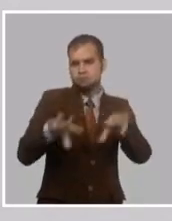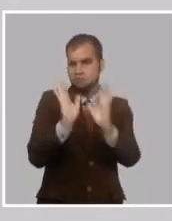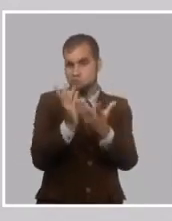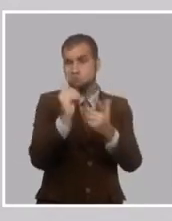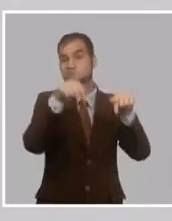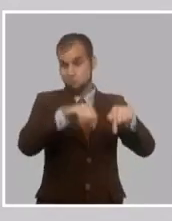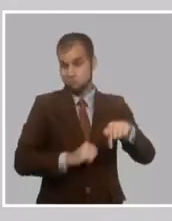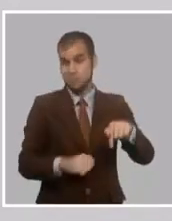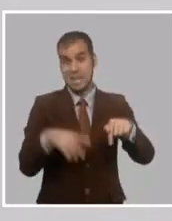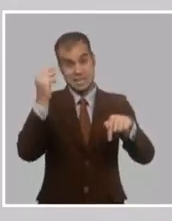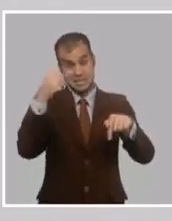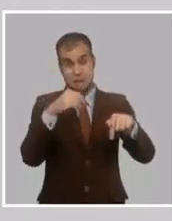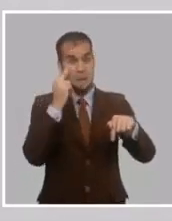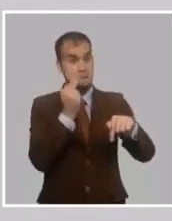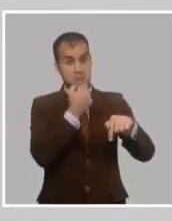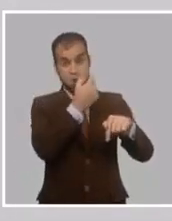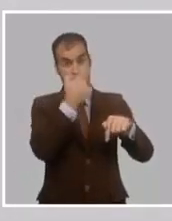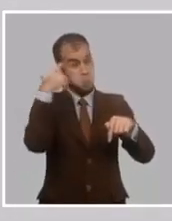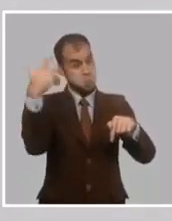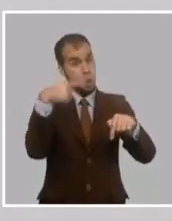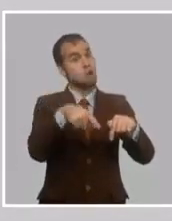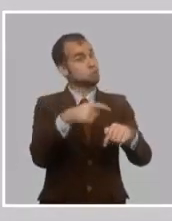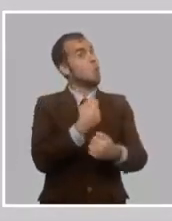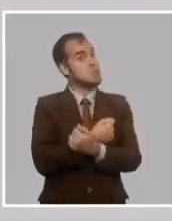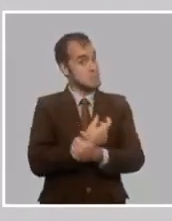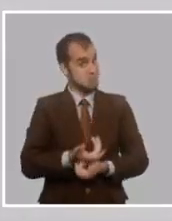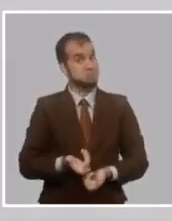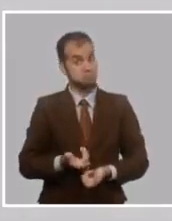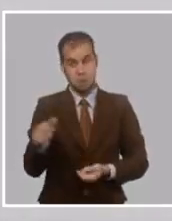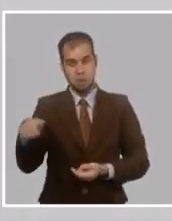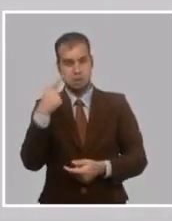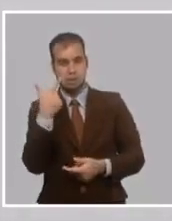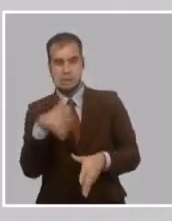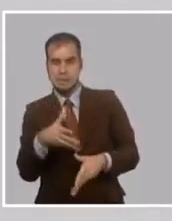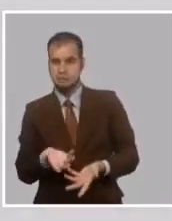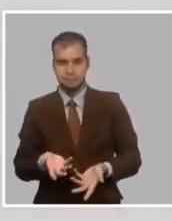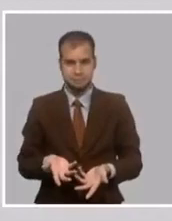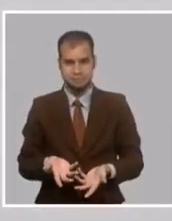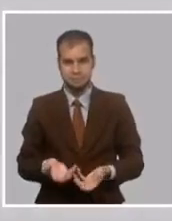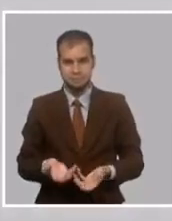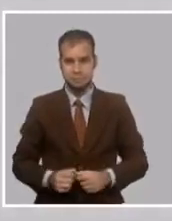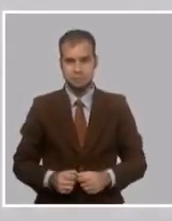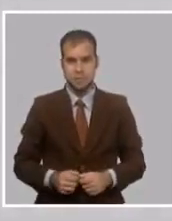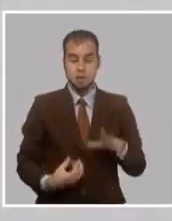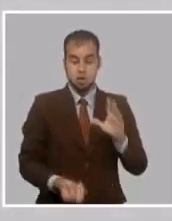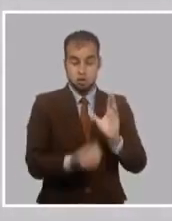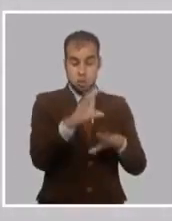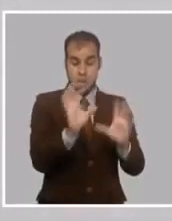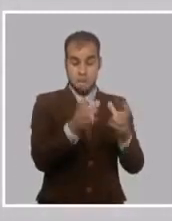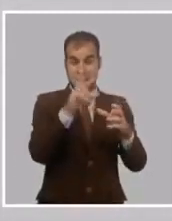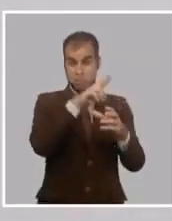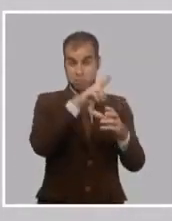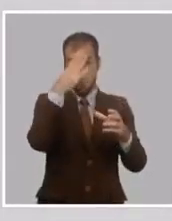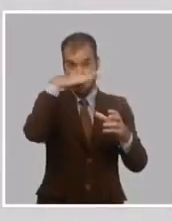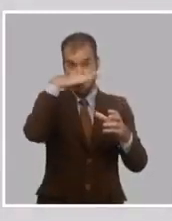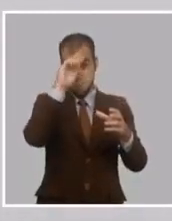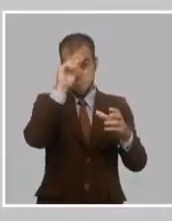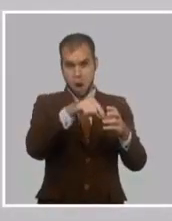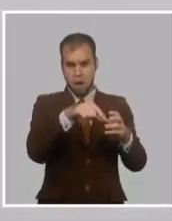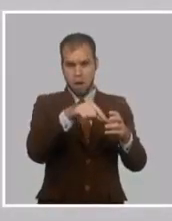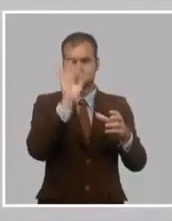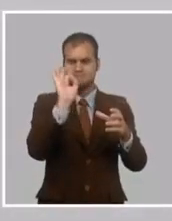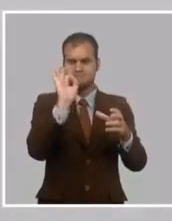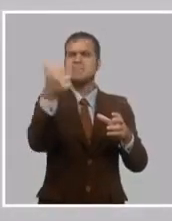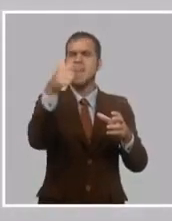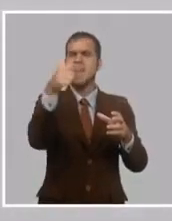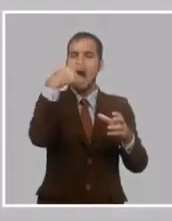astucia podía ser muy peligroso, con él era la bondad total. Y cuando va a fundar el Partido Revolucionario Cubano procura que se proclame el 10 de